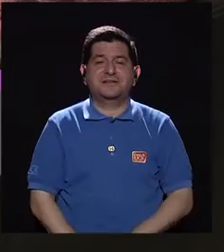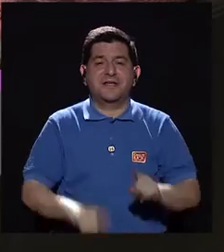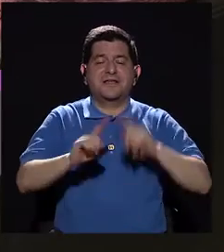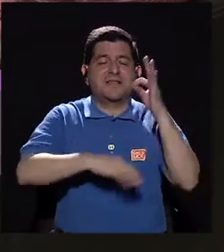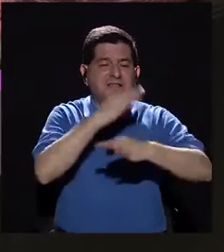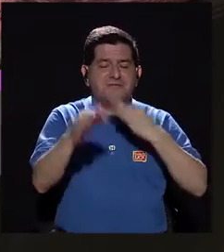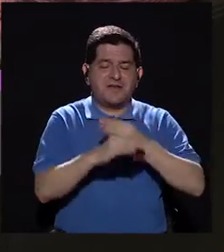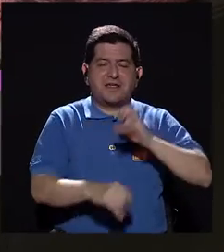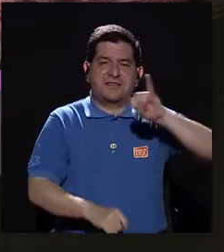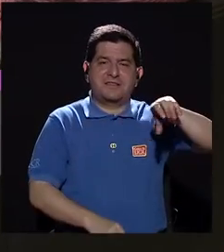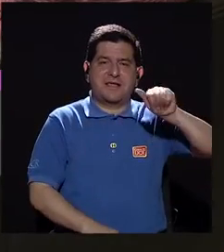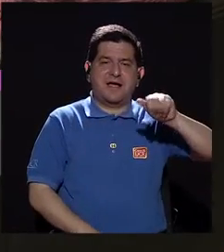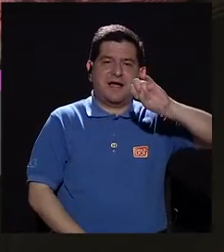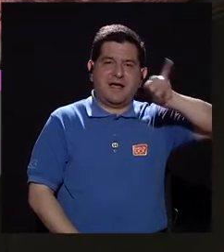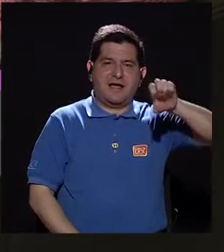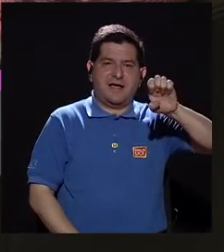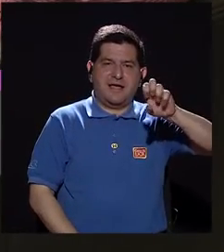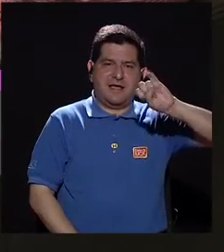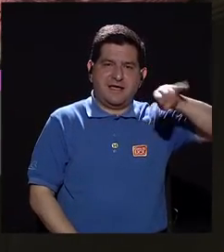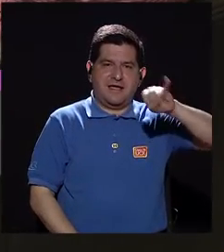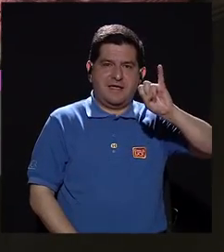con ja, con je, con jo, con ju.